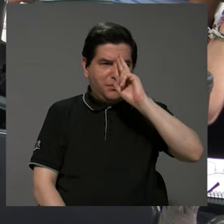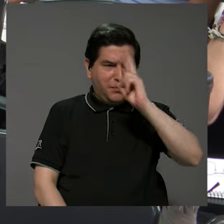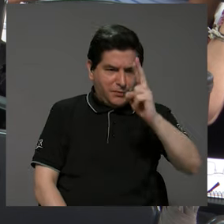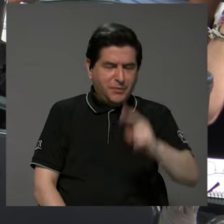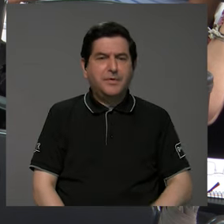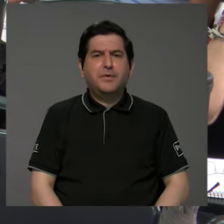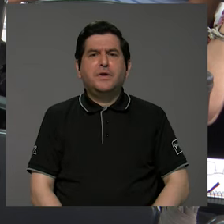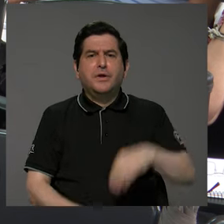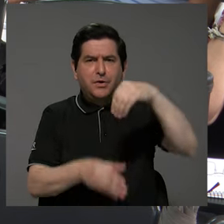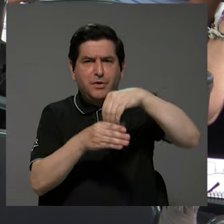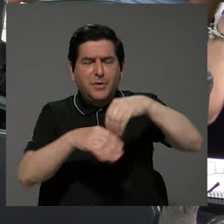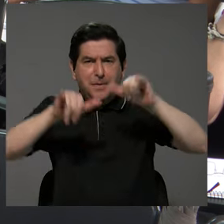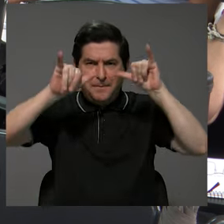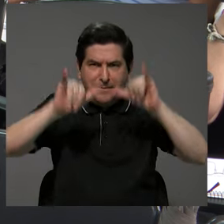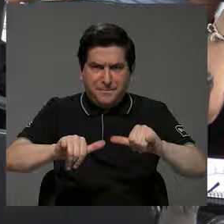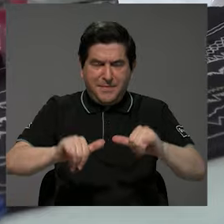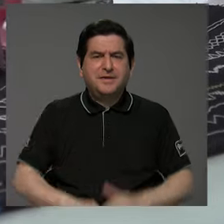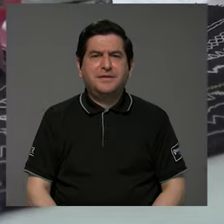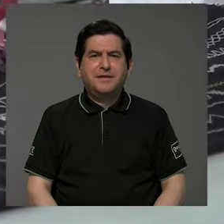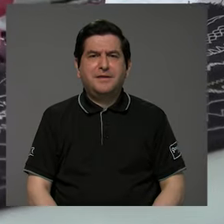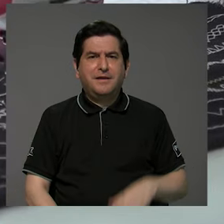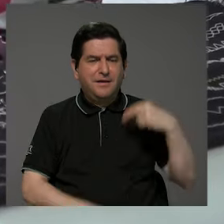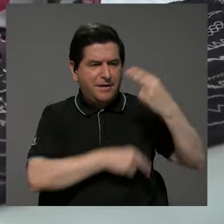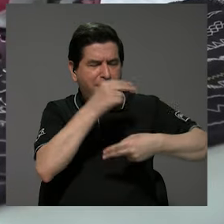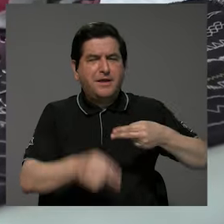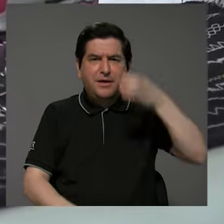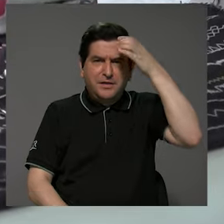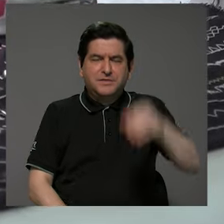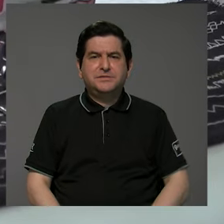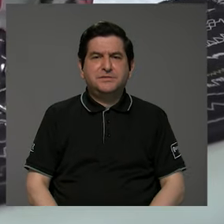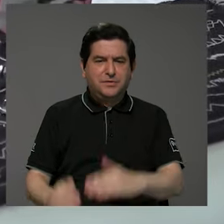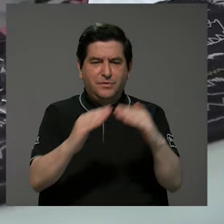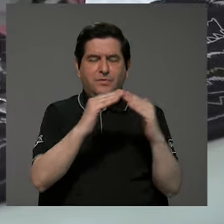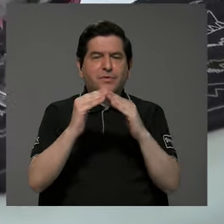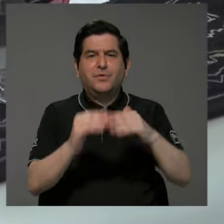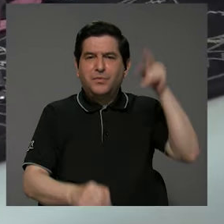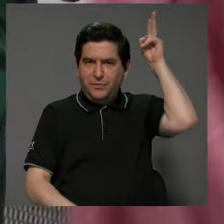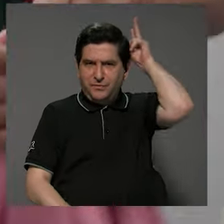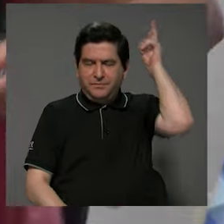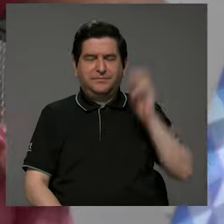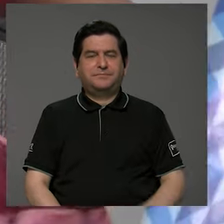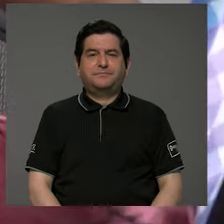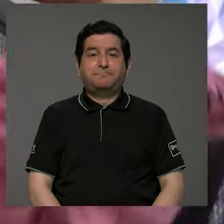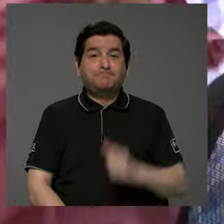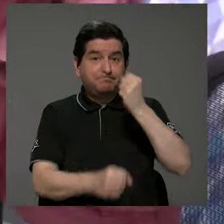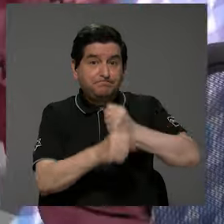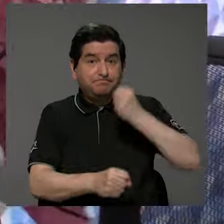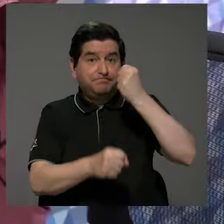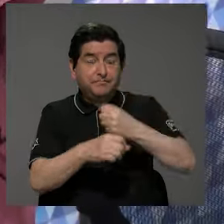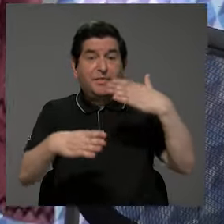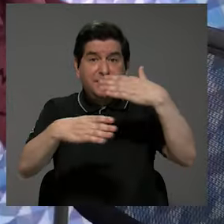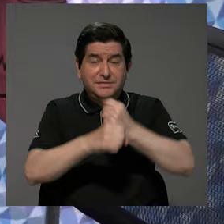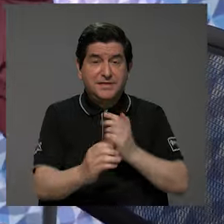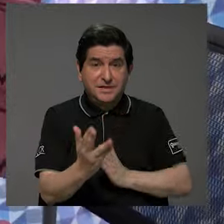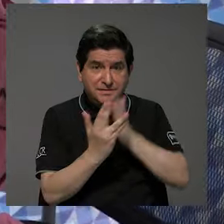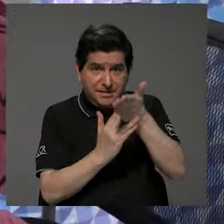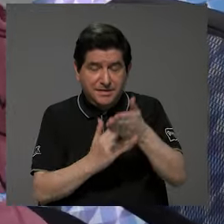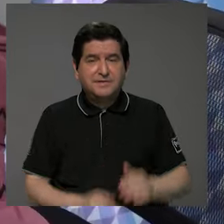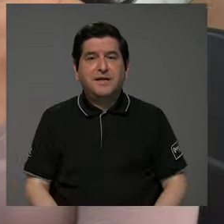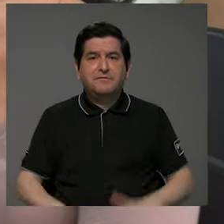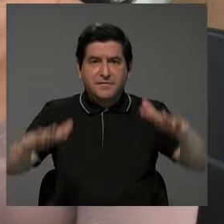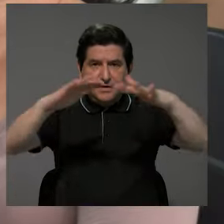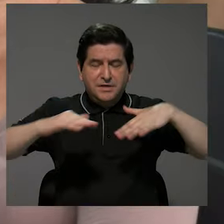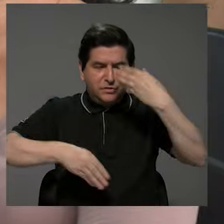y contribuir a preservar el legado cultural de las comunidades indígenas. Esta labor se realiza a través de la generación de